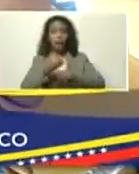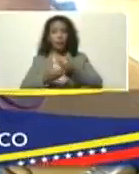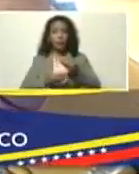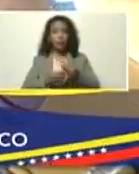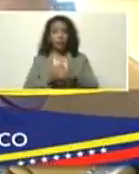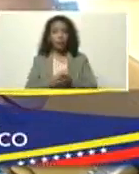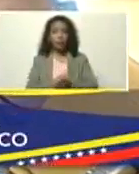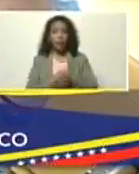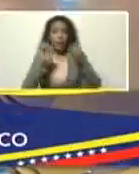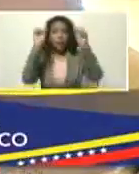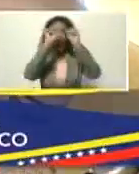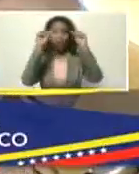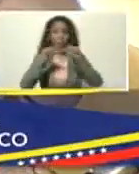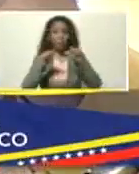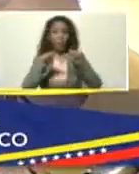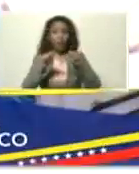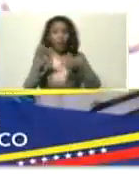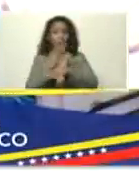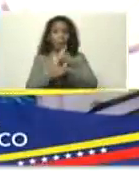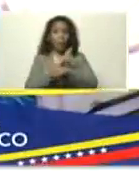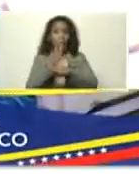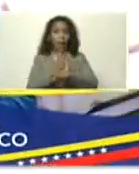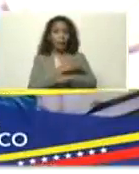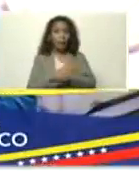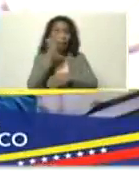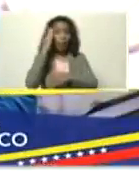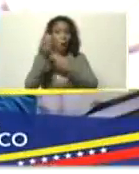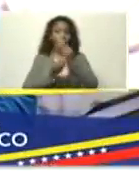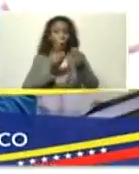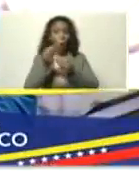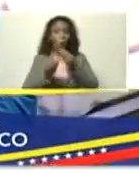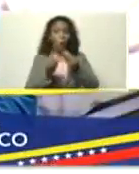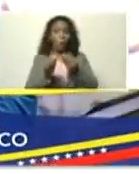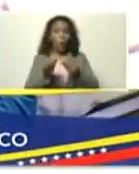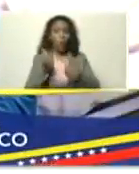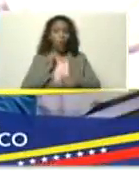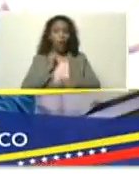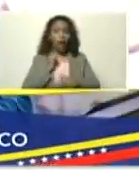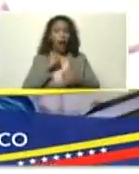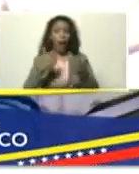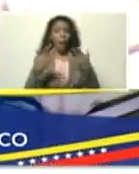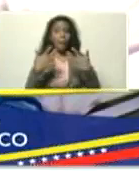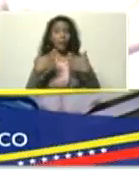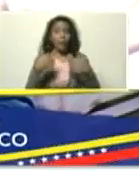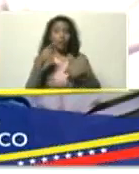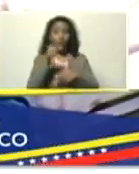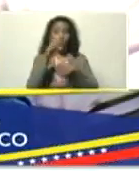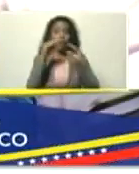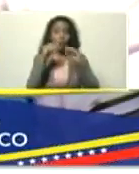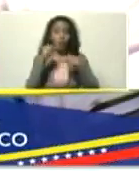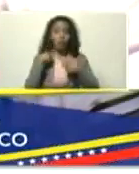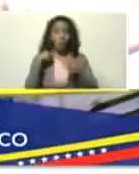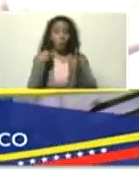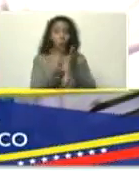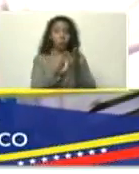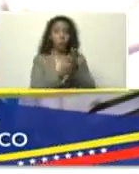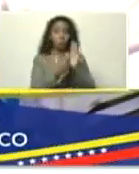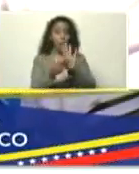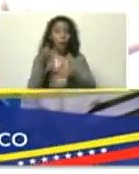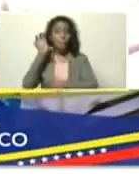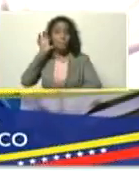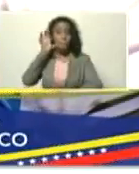tener un sistema, de alerta temprana, y anteponernos, ante cualquier emergencia, fíjate, aquí, tú estás hablando, yo estoy mostrando el mapa,